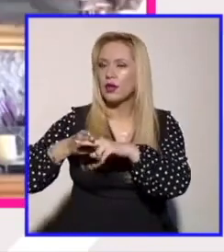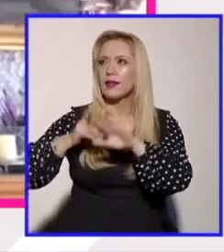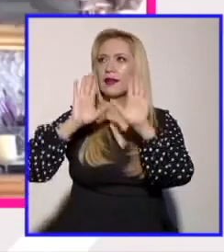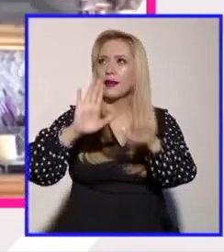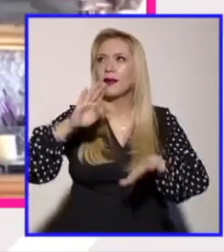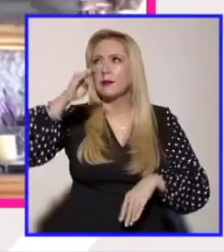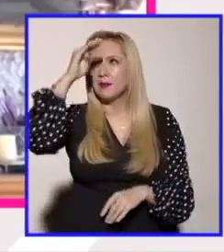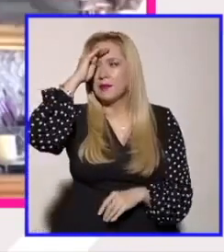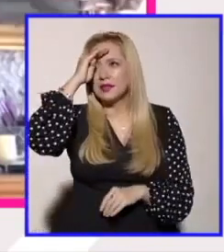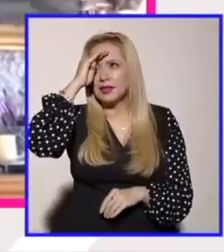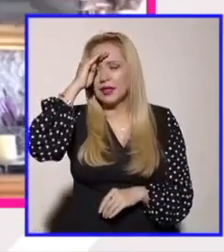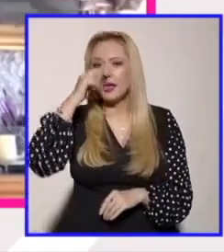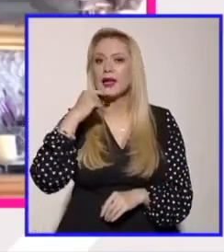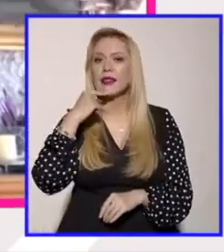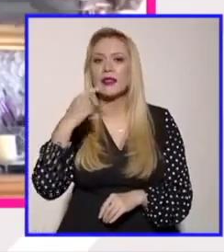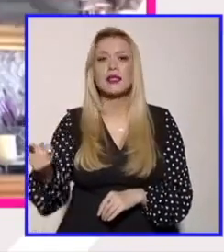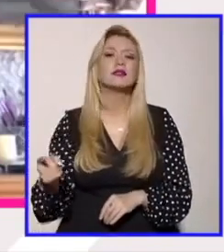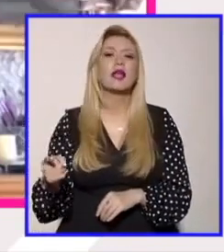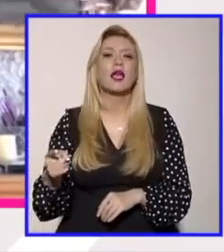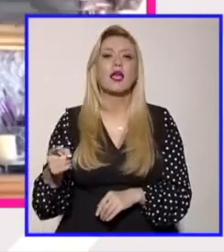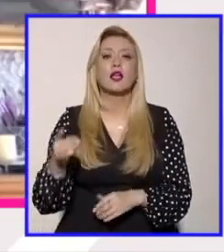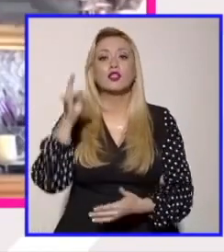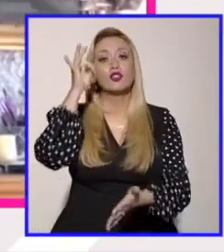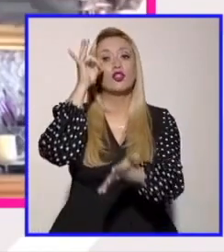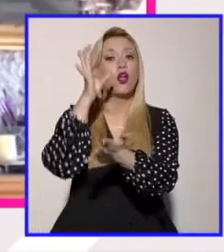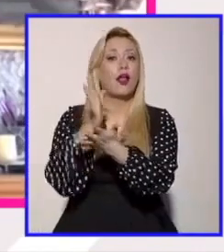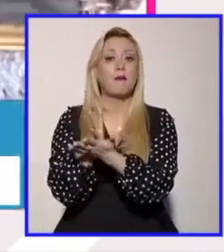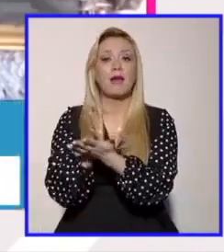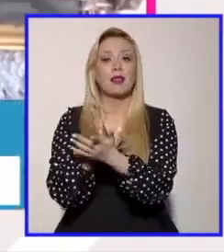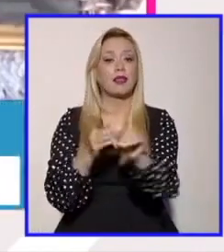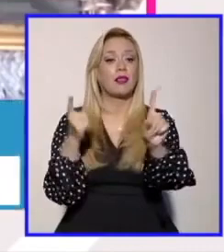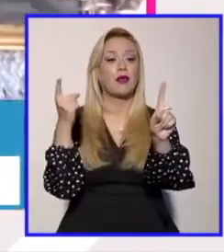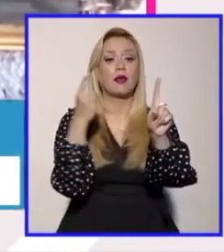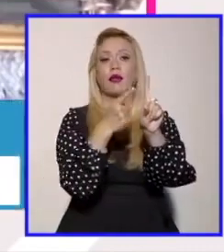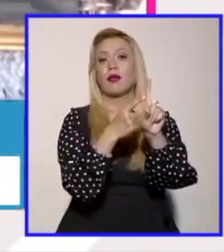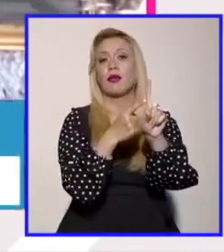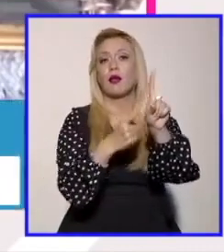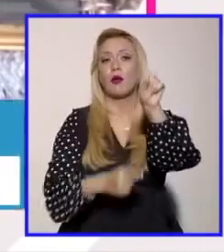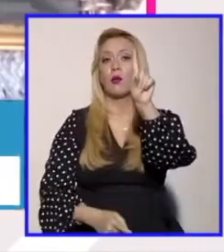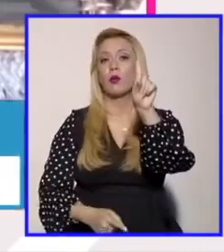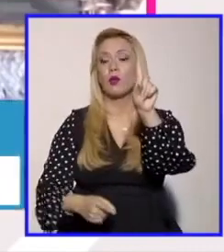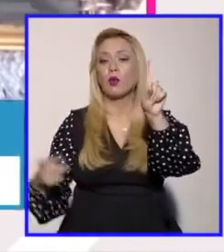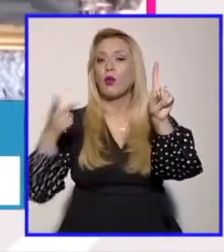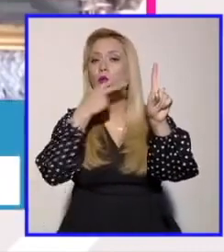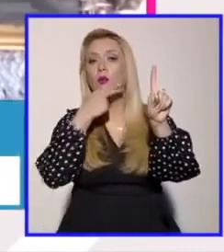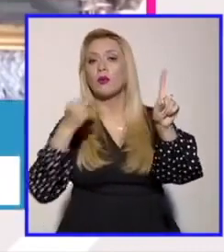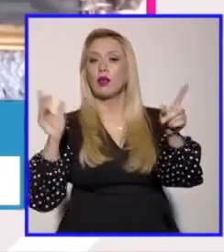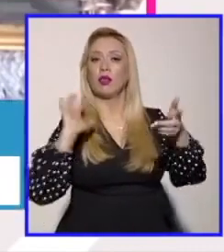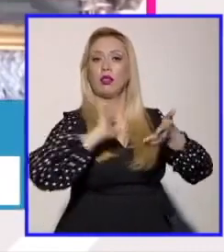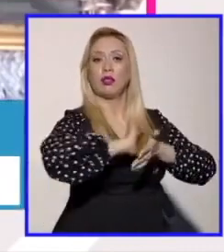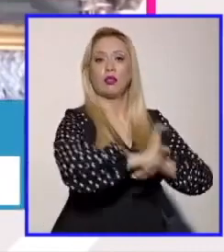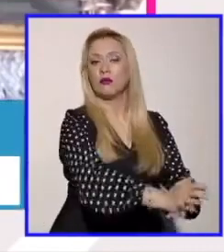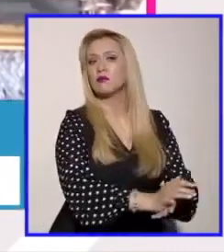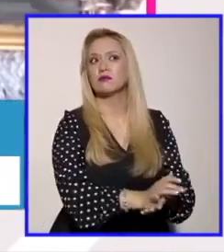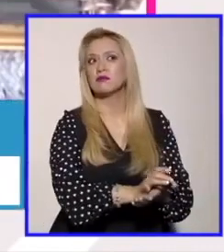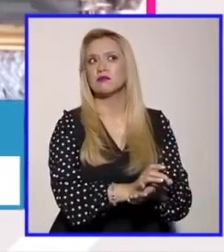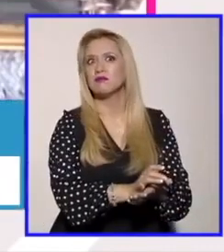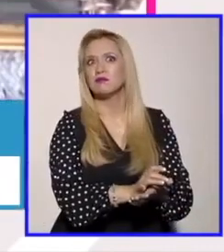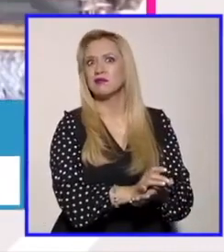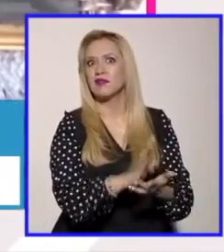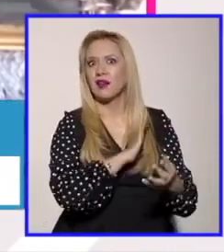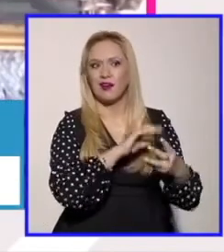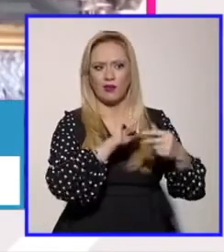dijiste Shibón las violencias patriarcales no se estructuran de una sola manera me parece que eso es fundamental y algo que